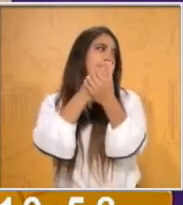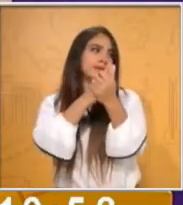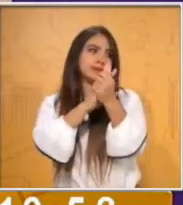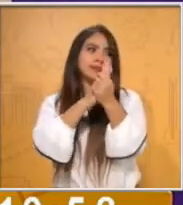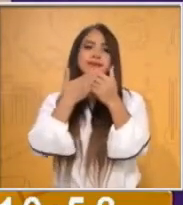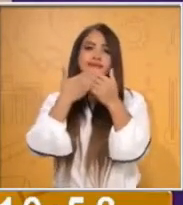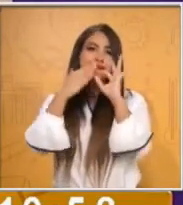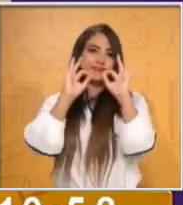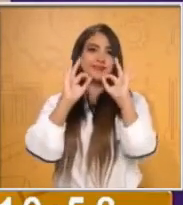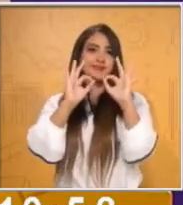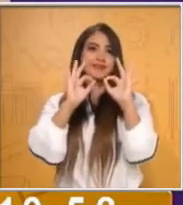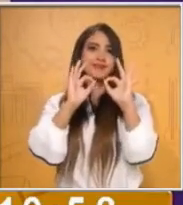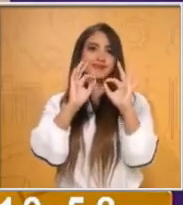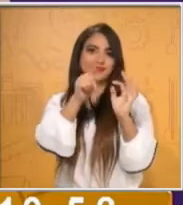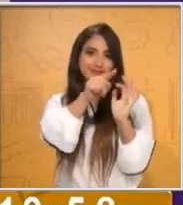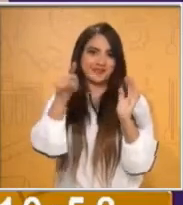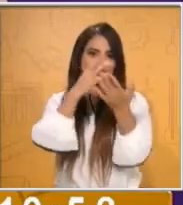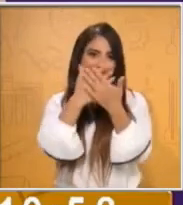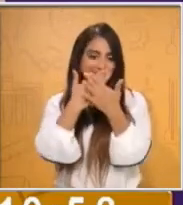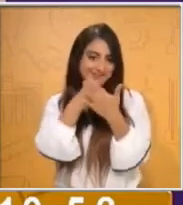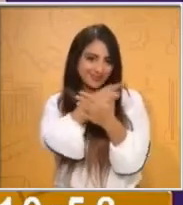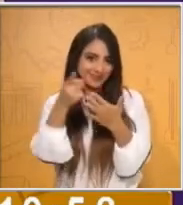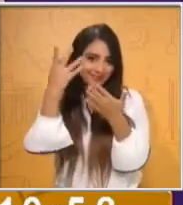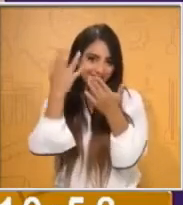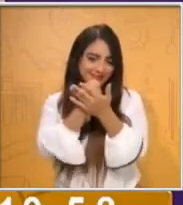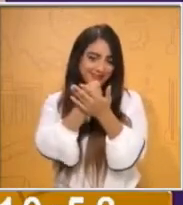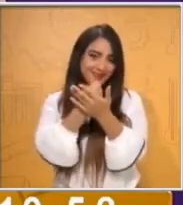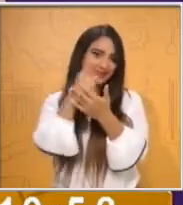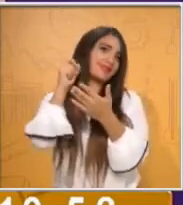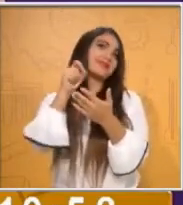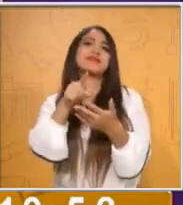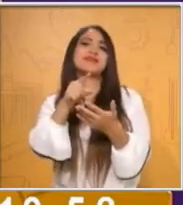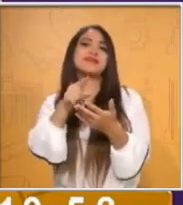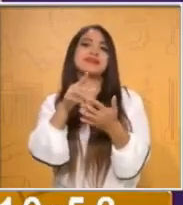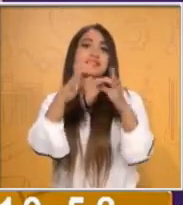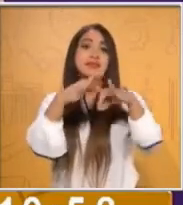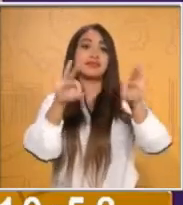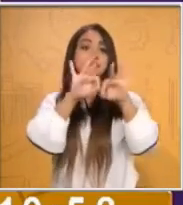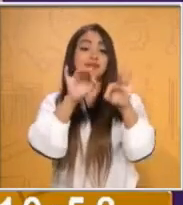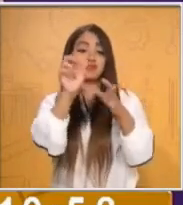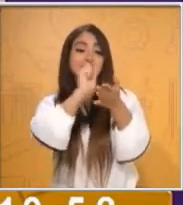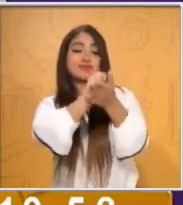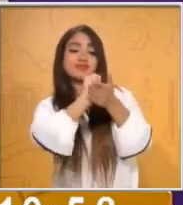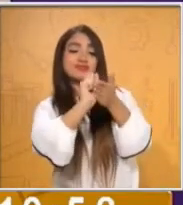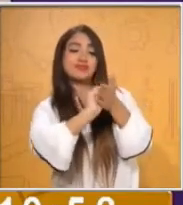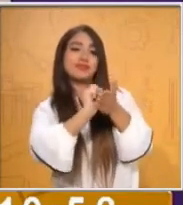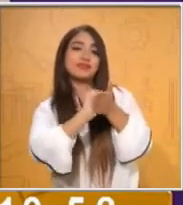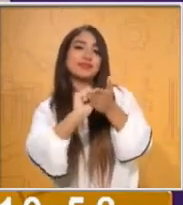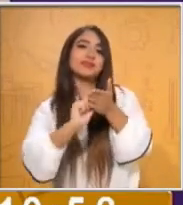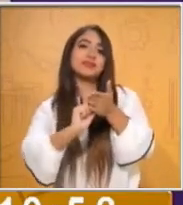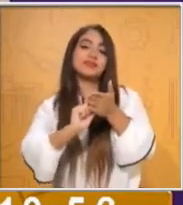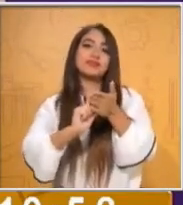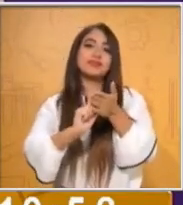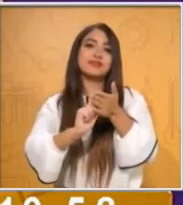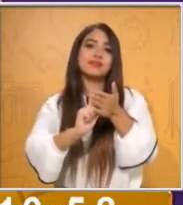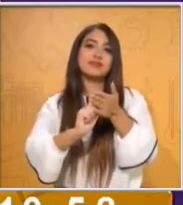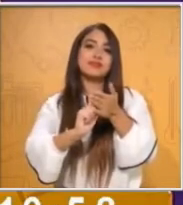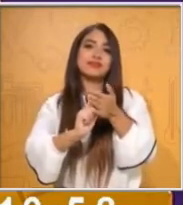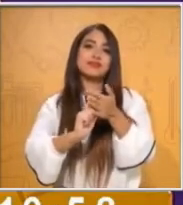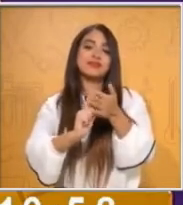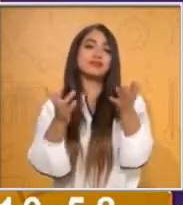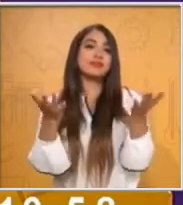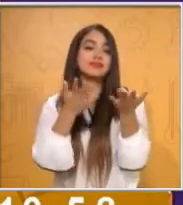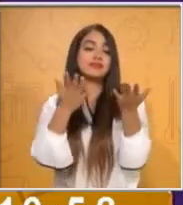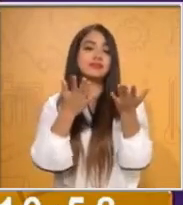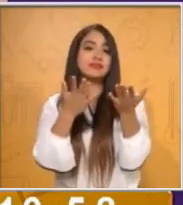Muy bien, entonces esperamos que tú seas el ganador también y si no, lo importante aquí es que registres tus números y recuerda, van a ser, podemos formar